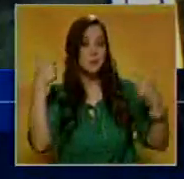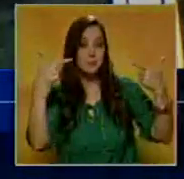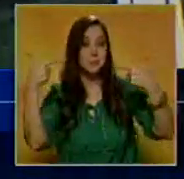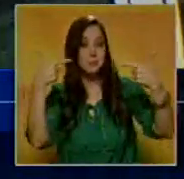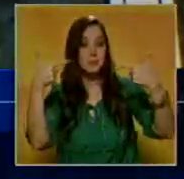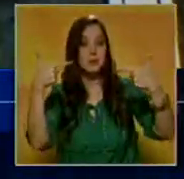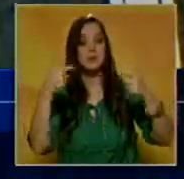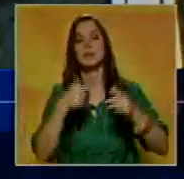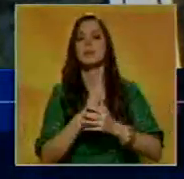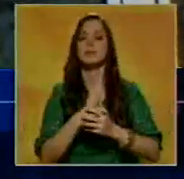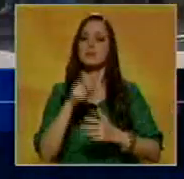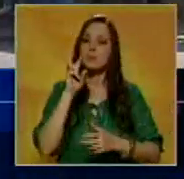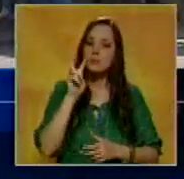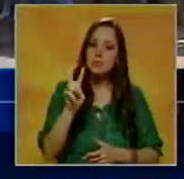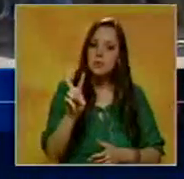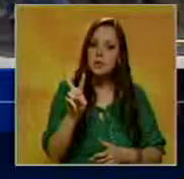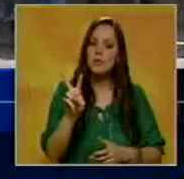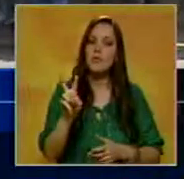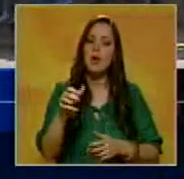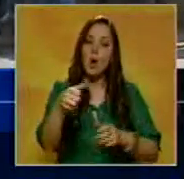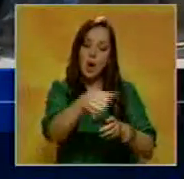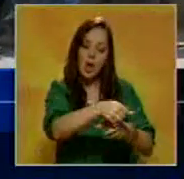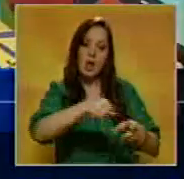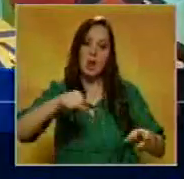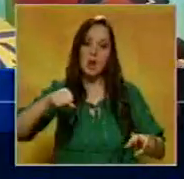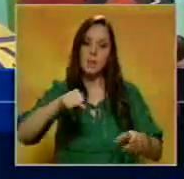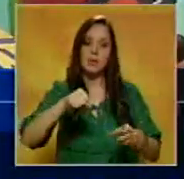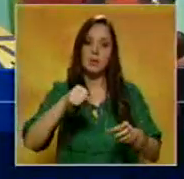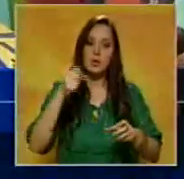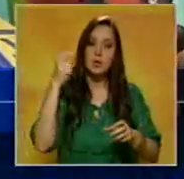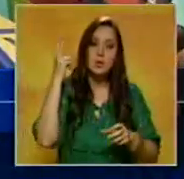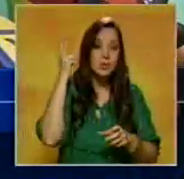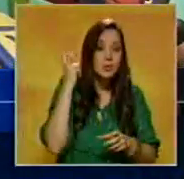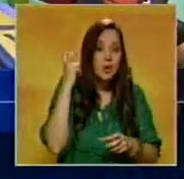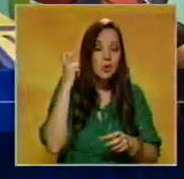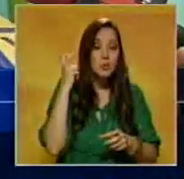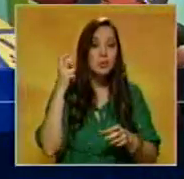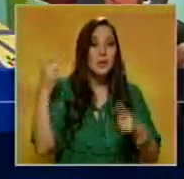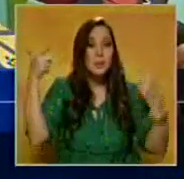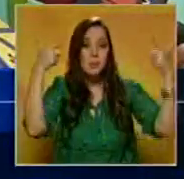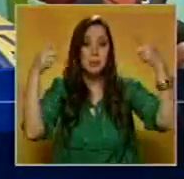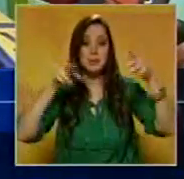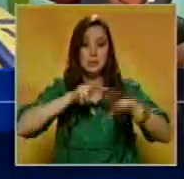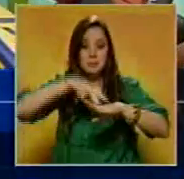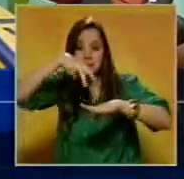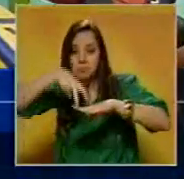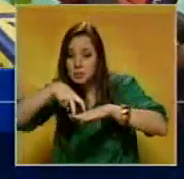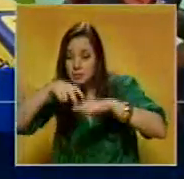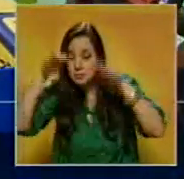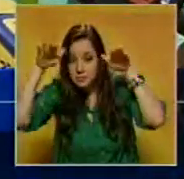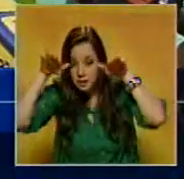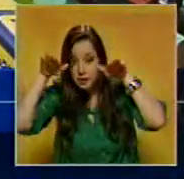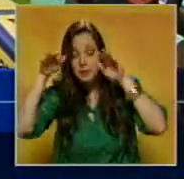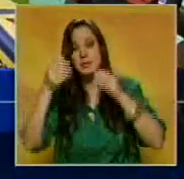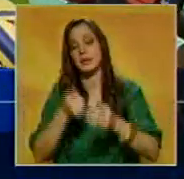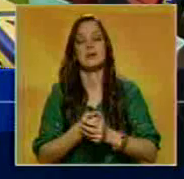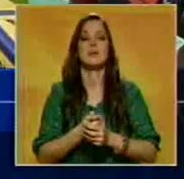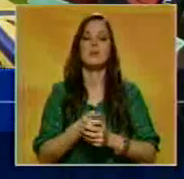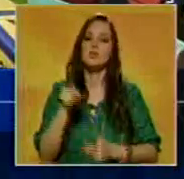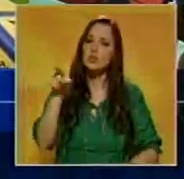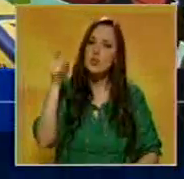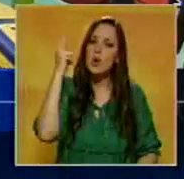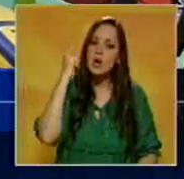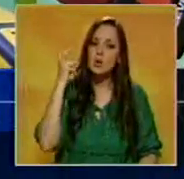No, yo veo, estoy abriendo a la puerta del carro y cuando estoy de espalda sigo los disparos y no se le corrian ni me tiran detrás del carro. Oye, una granada,